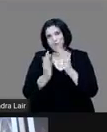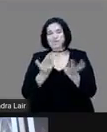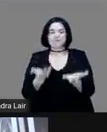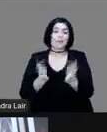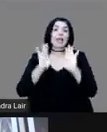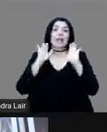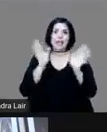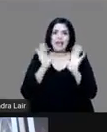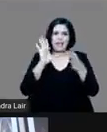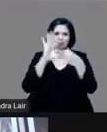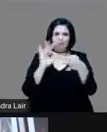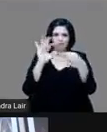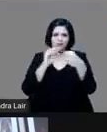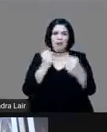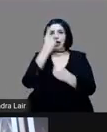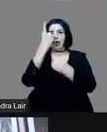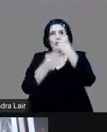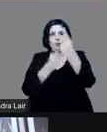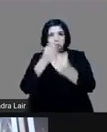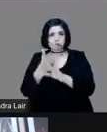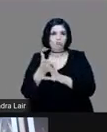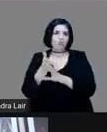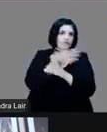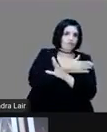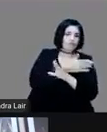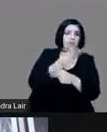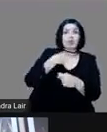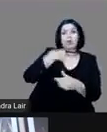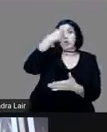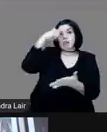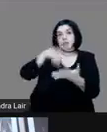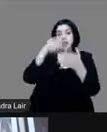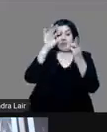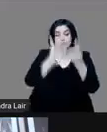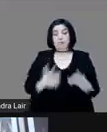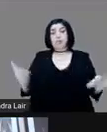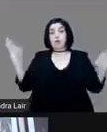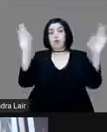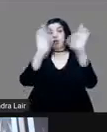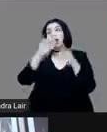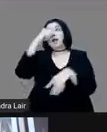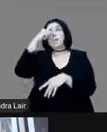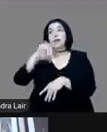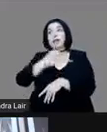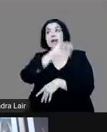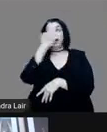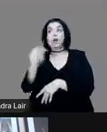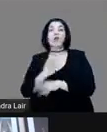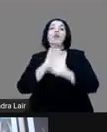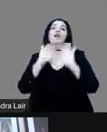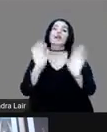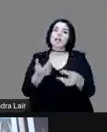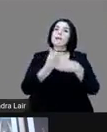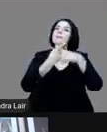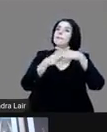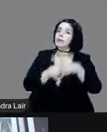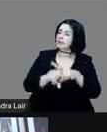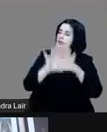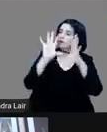algunos antecedentes que considero muy importantes para ya luego entrar en materia.